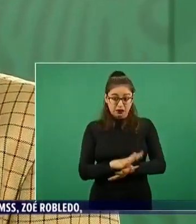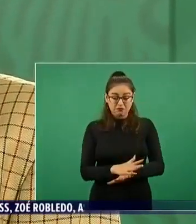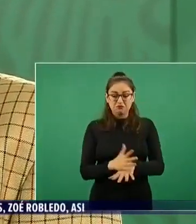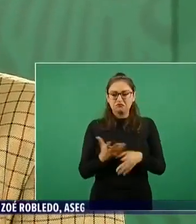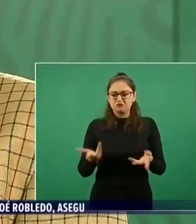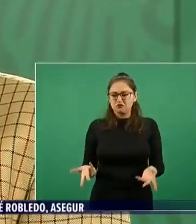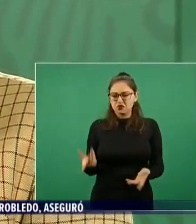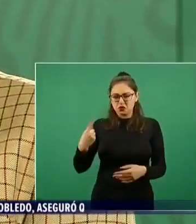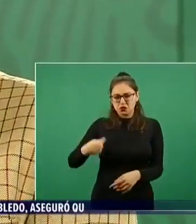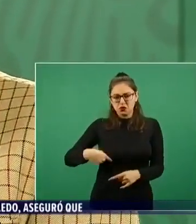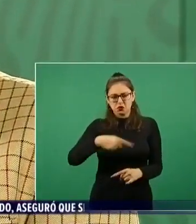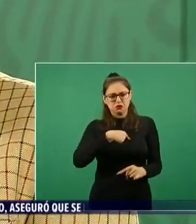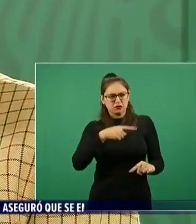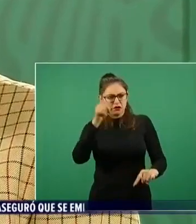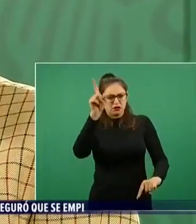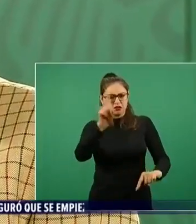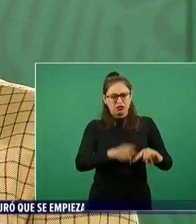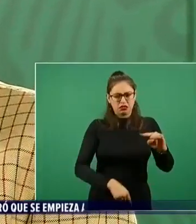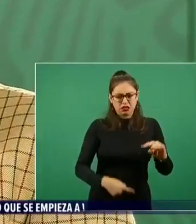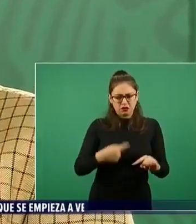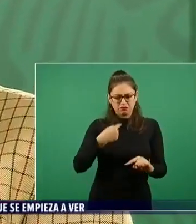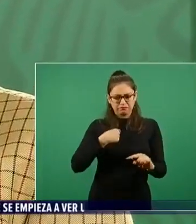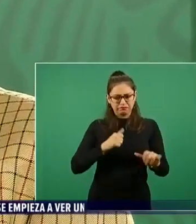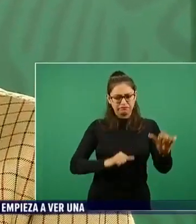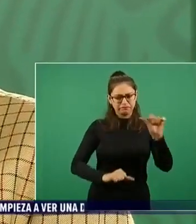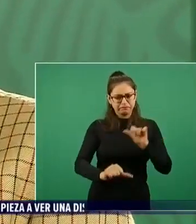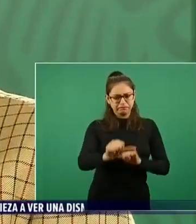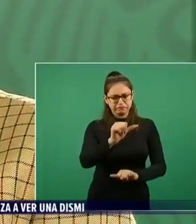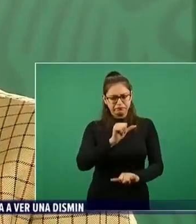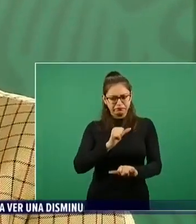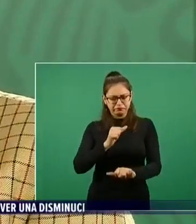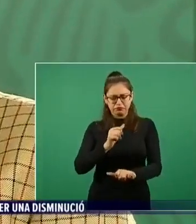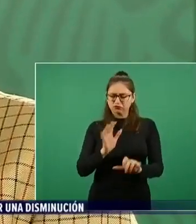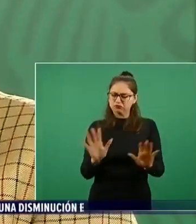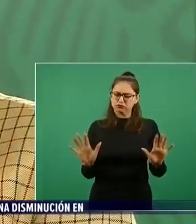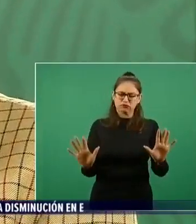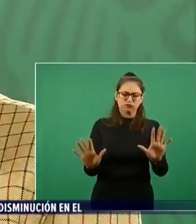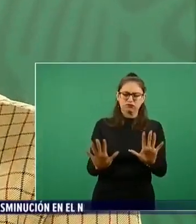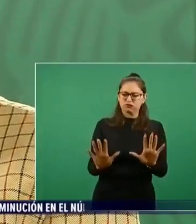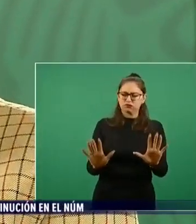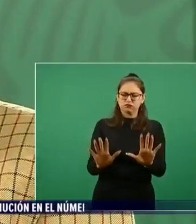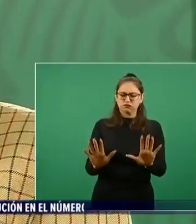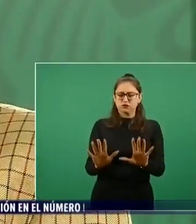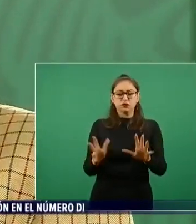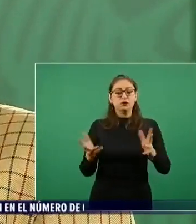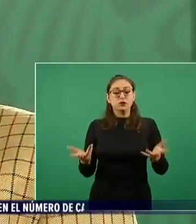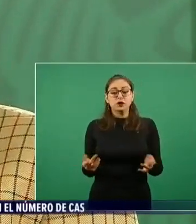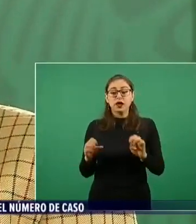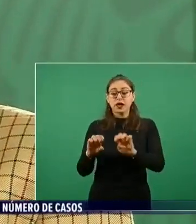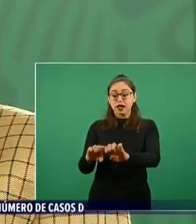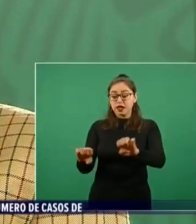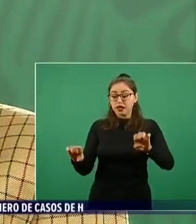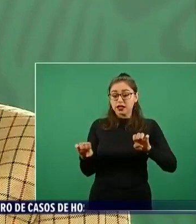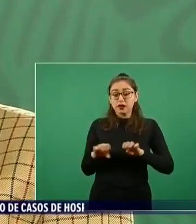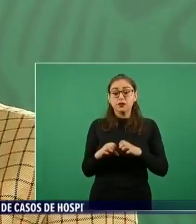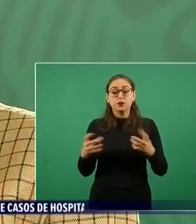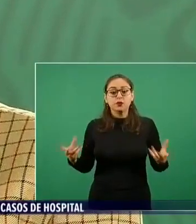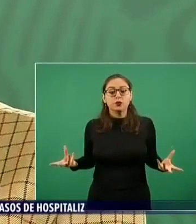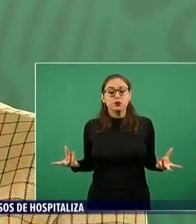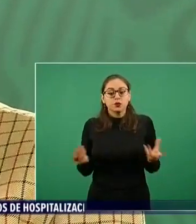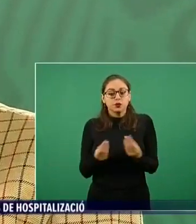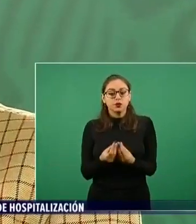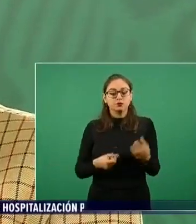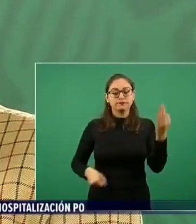labor de ninguna de estas instituciones, sino estamos formando un equipo que articule todos los esfuerzos de